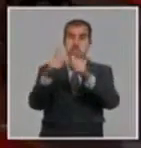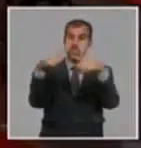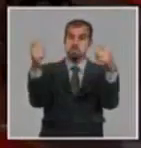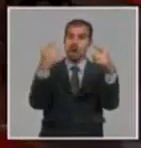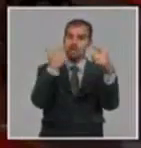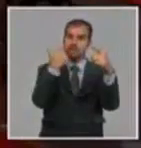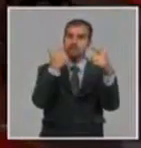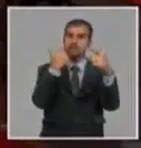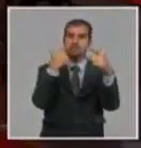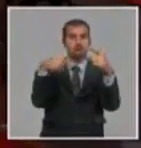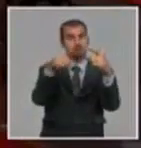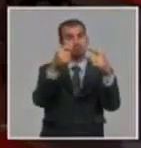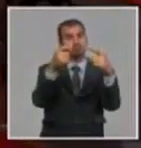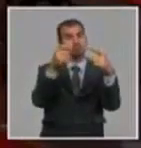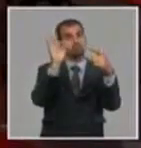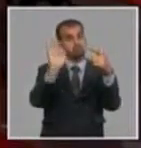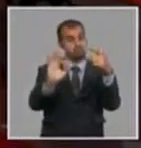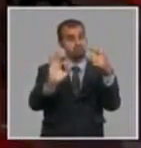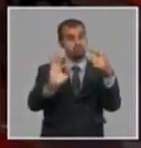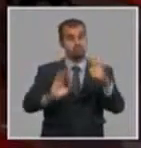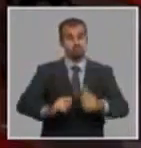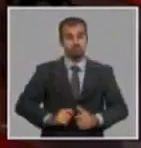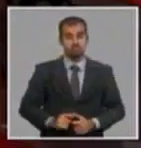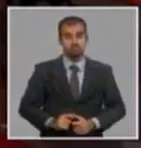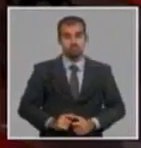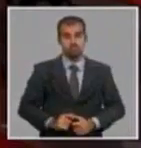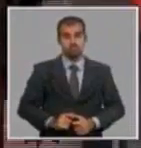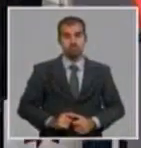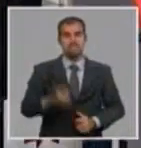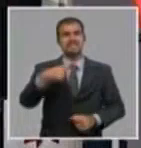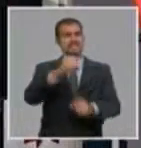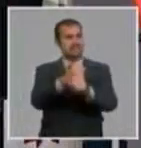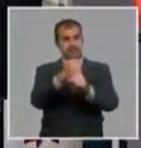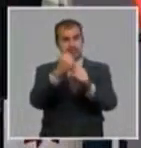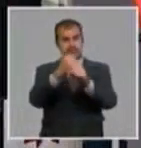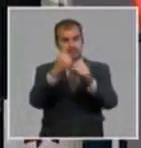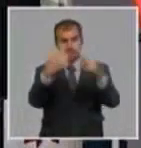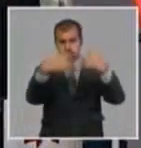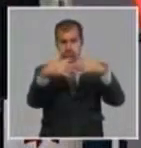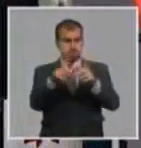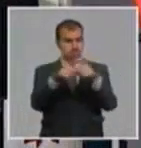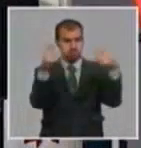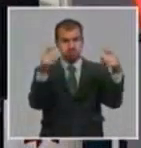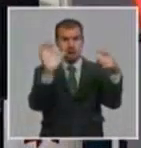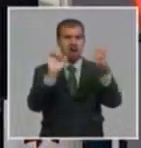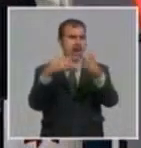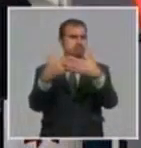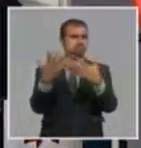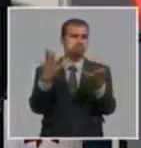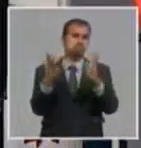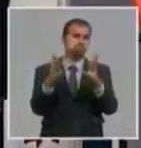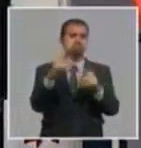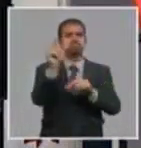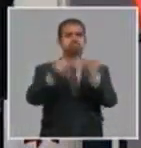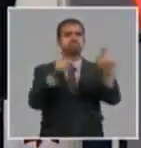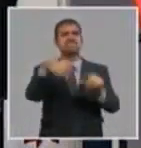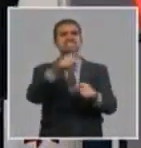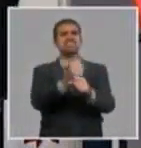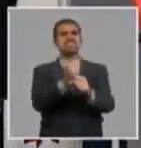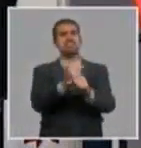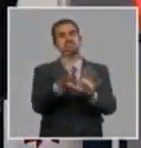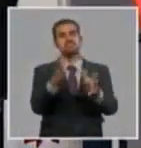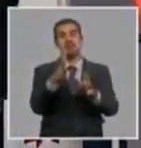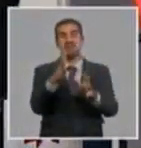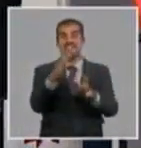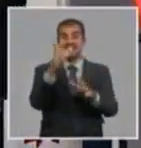relativamente muy alta. Productividad de trabajo pesada en pesos de valor agregado, por promedio de trabajadores, más de 50.000 pesos. O